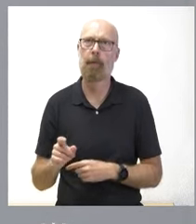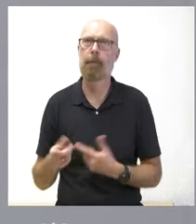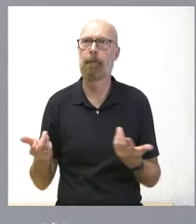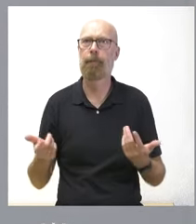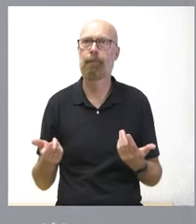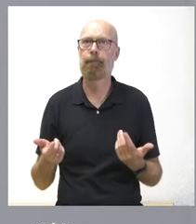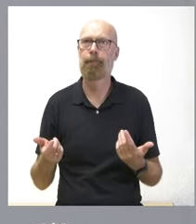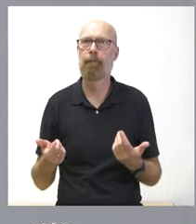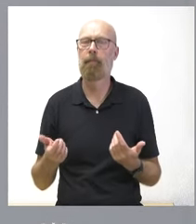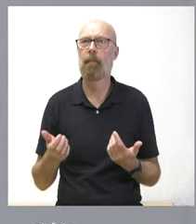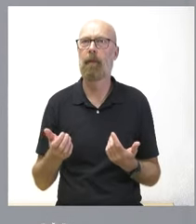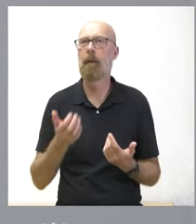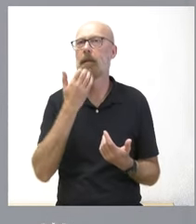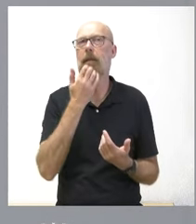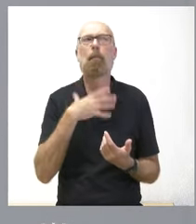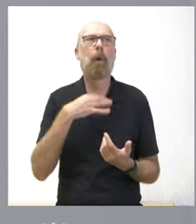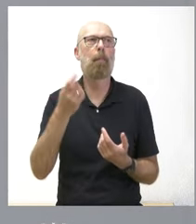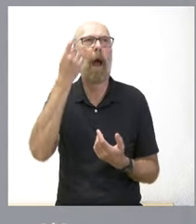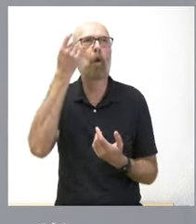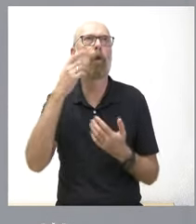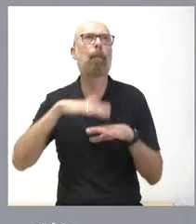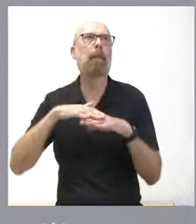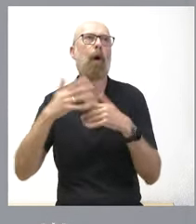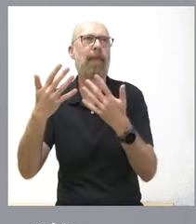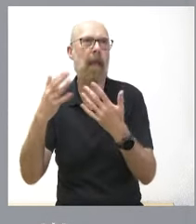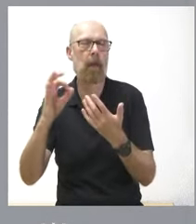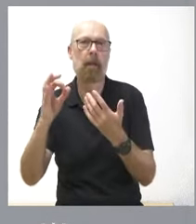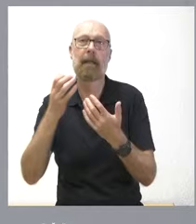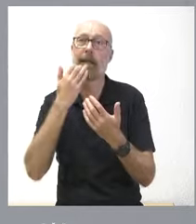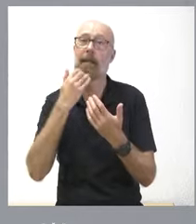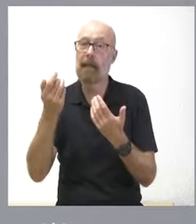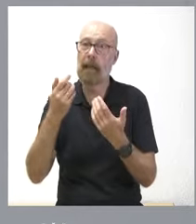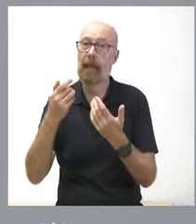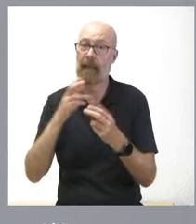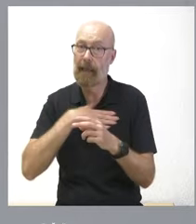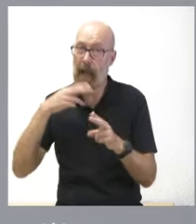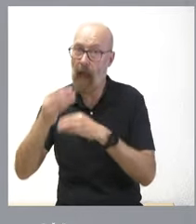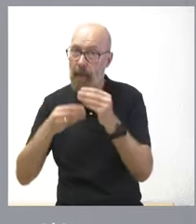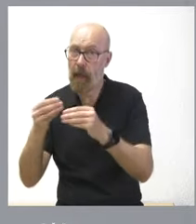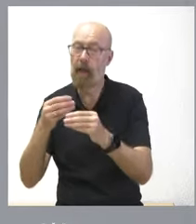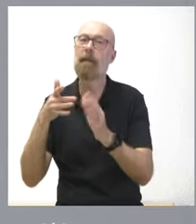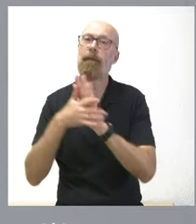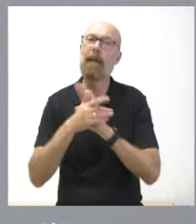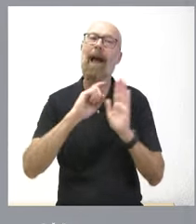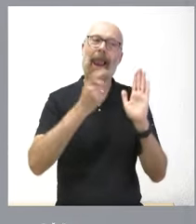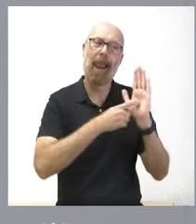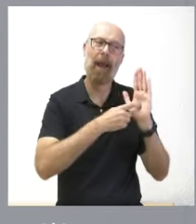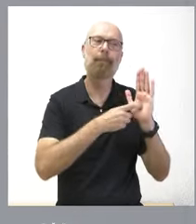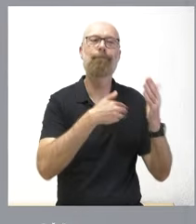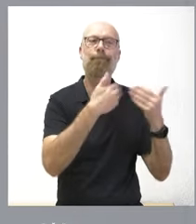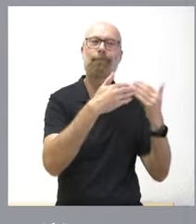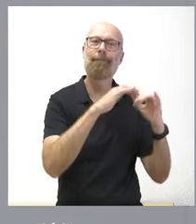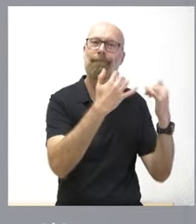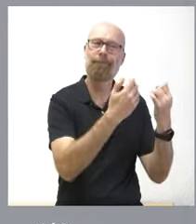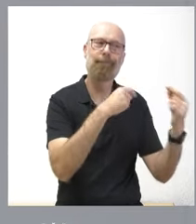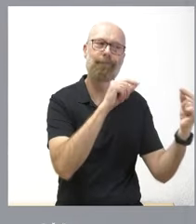no se superan los alumnos tendría que ser cambiar la ley porque se eleva a rango de ley esta materia y alcanzar una